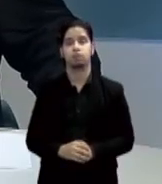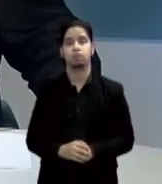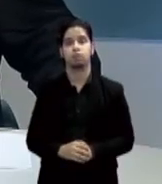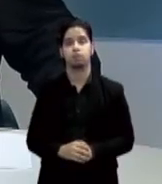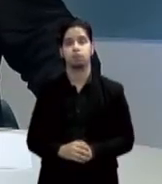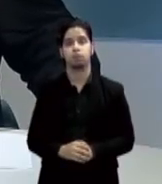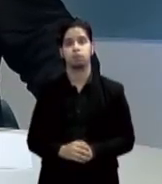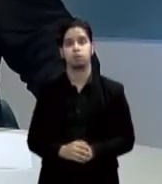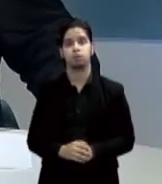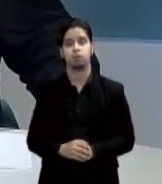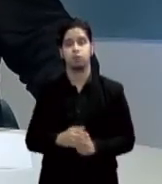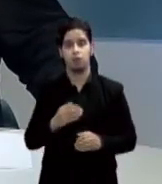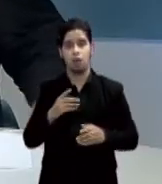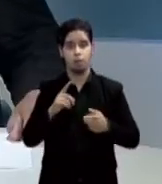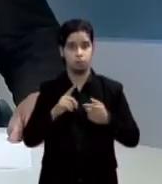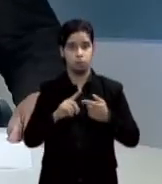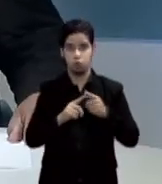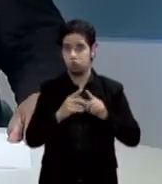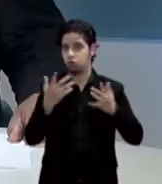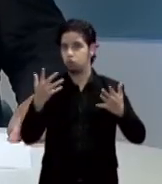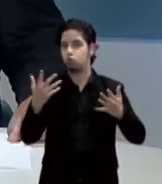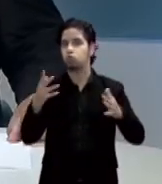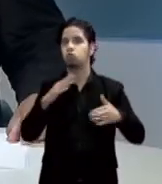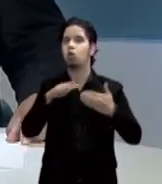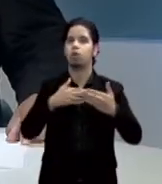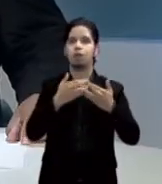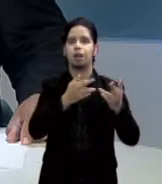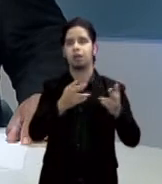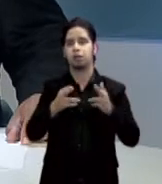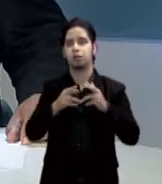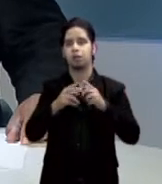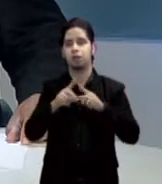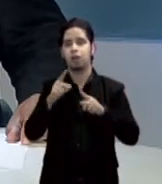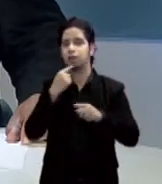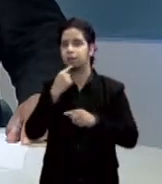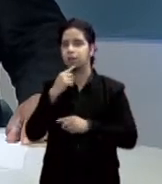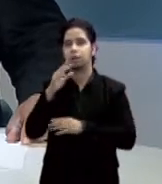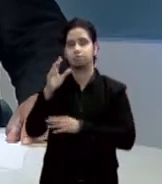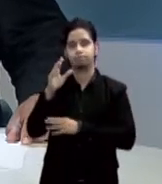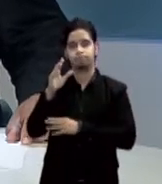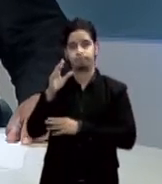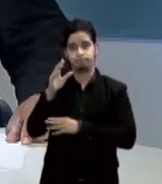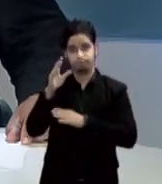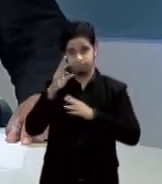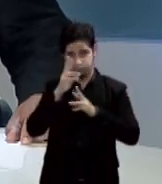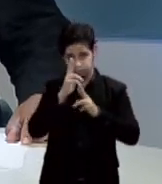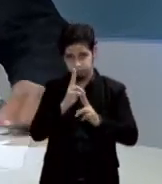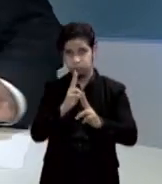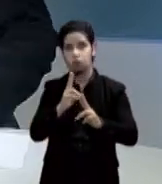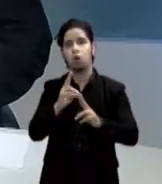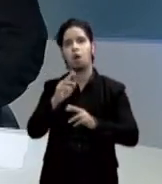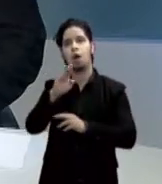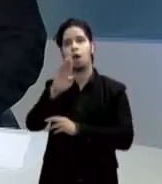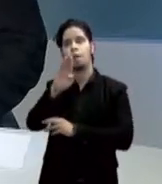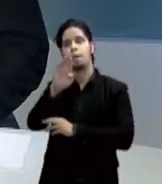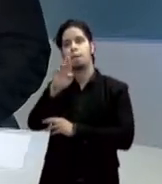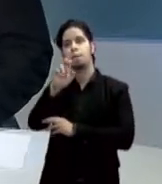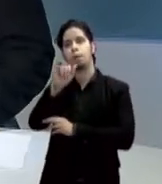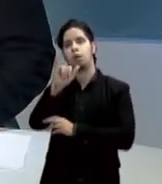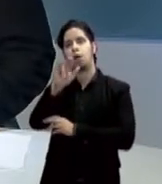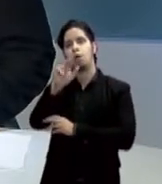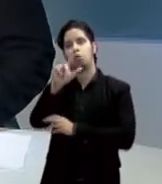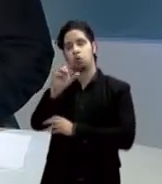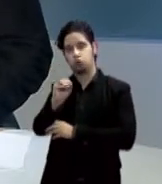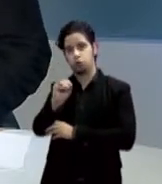suele amigos y todo está listo en el ateneo puertorriqueño para darle el último adiós al primer actor braulio castillo cintrón la compañera silvia perónica